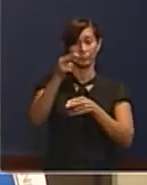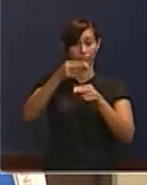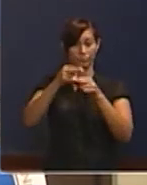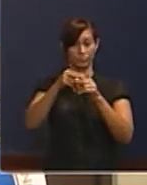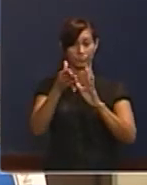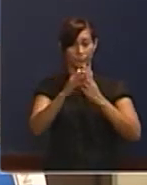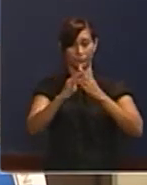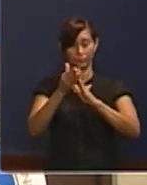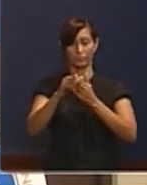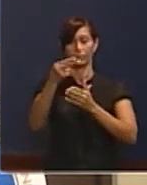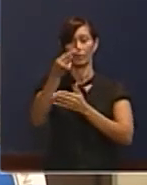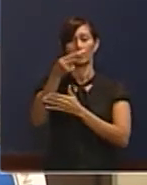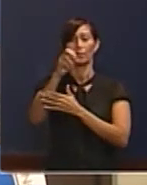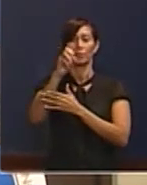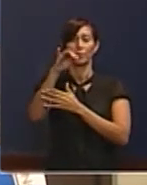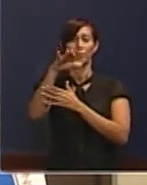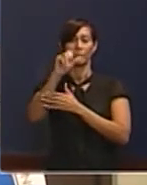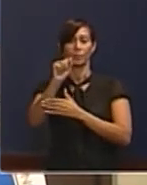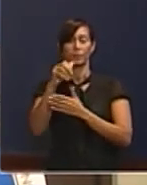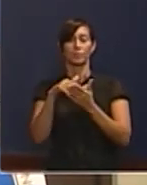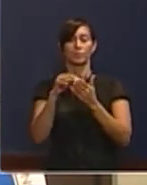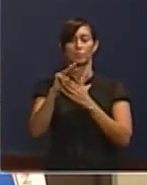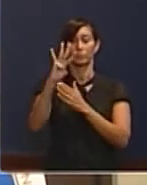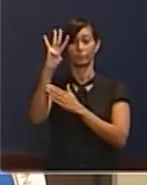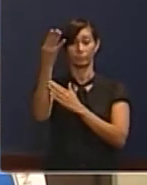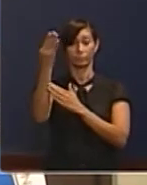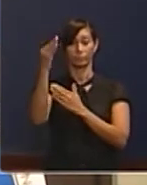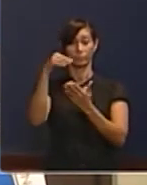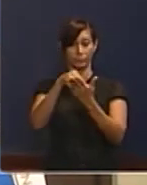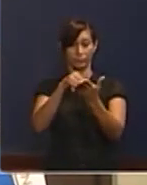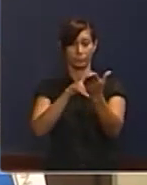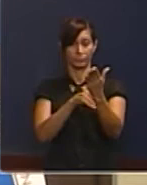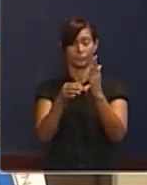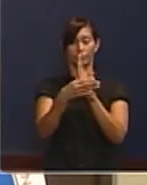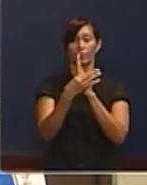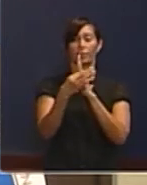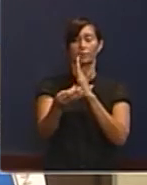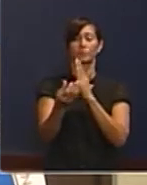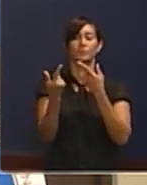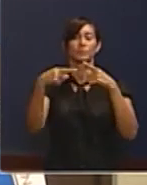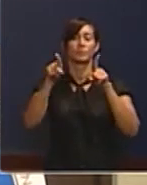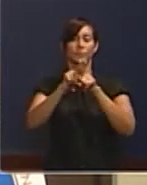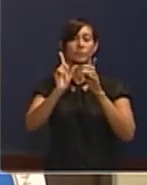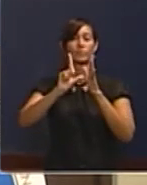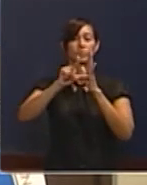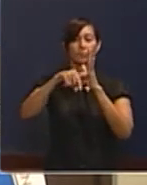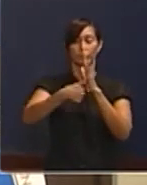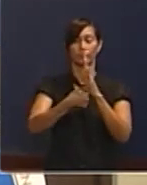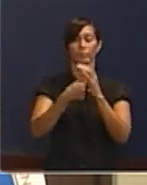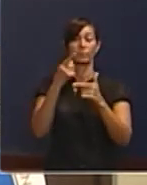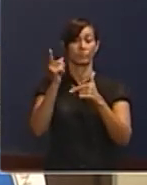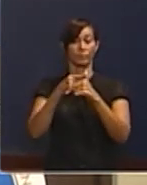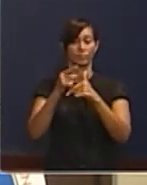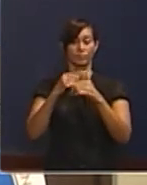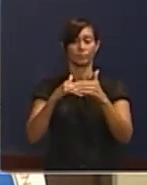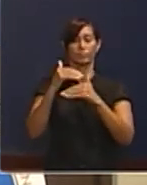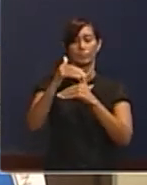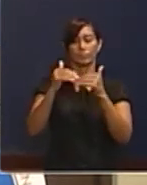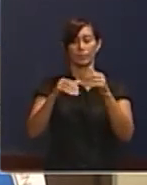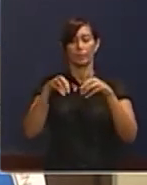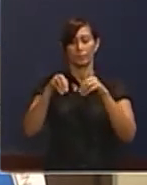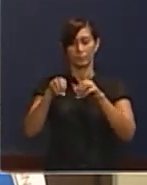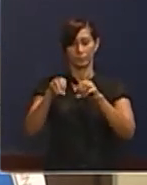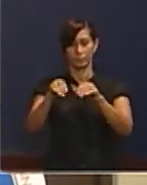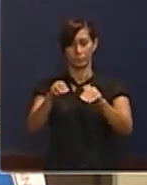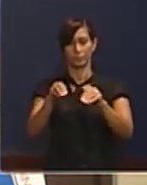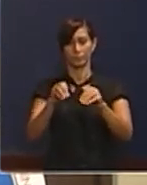con una inversión que hasta la fecha ya supera los 4 millones de dólares. Y luego, cuando se haga la primera etapa, que se siembre